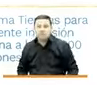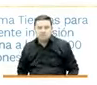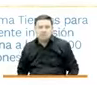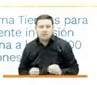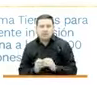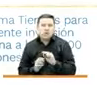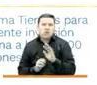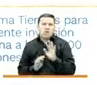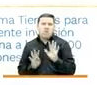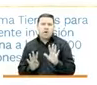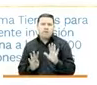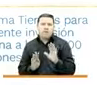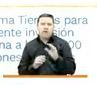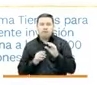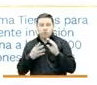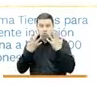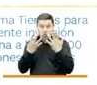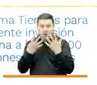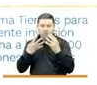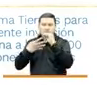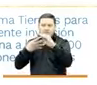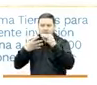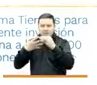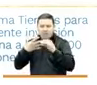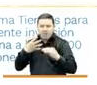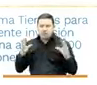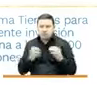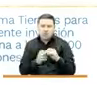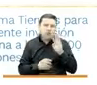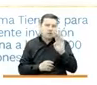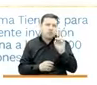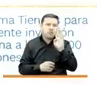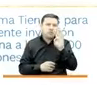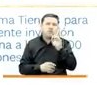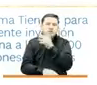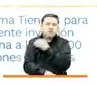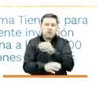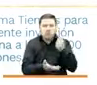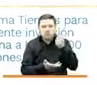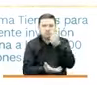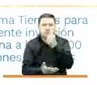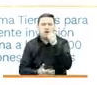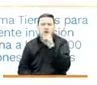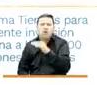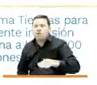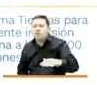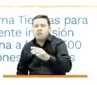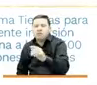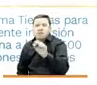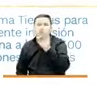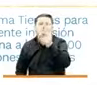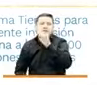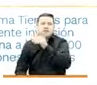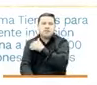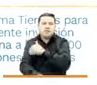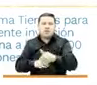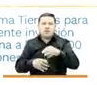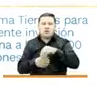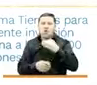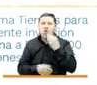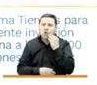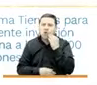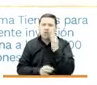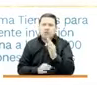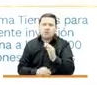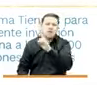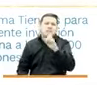ciclos de pagos por 4.2 billones de pesos en pagos efectivos, beneficiando a más de 3 millones de hogares con